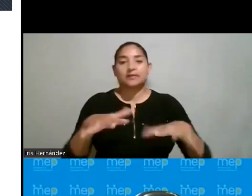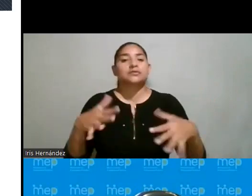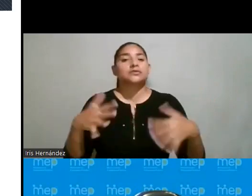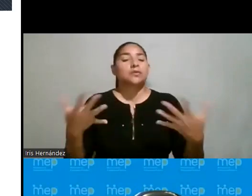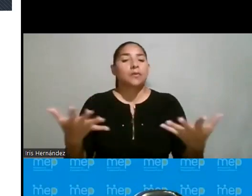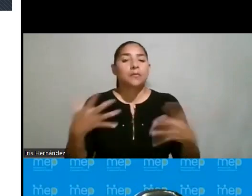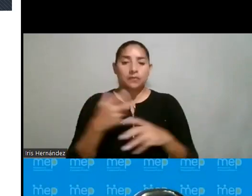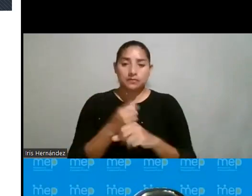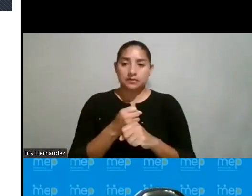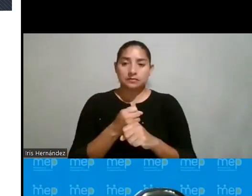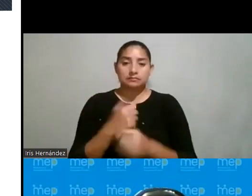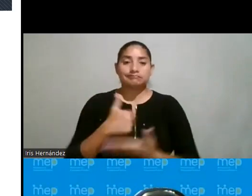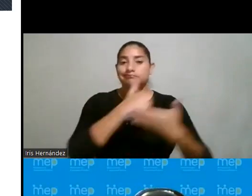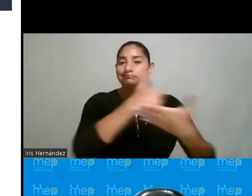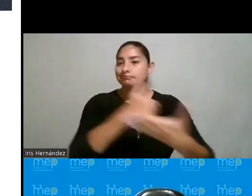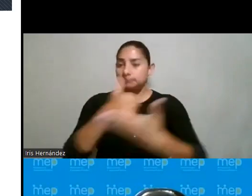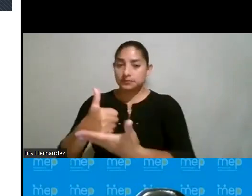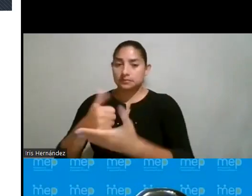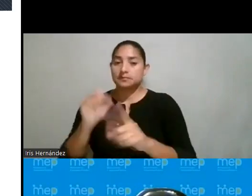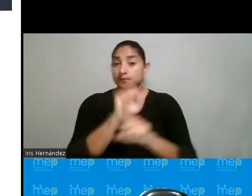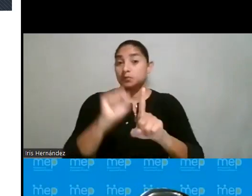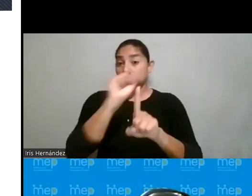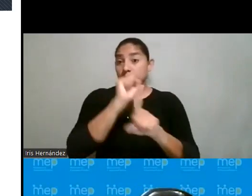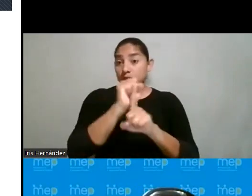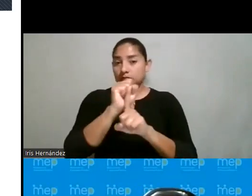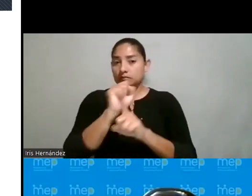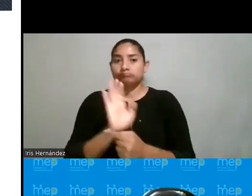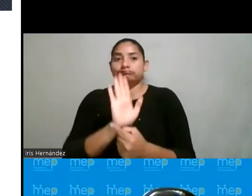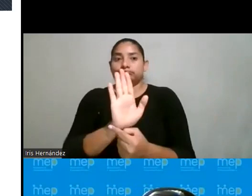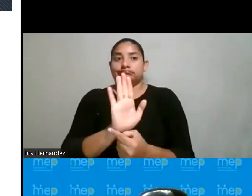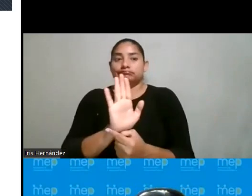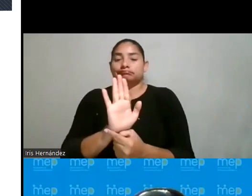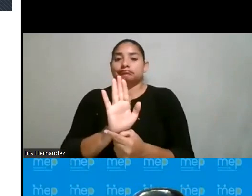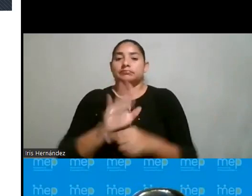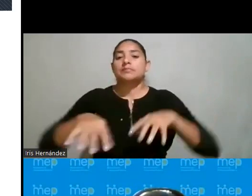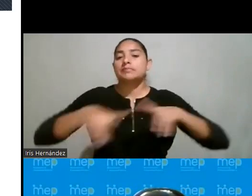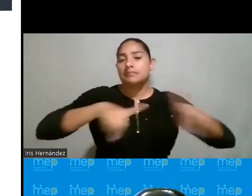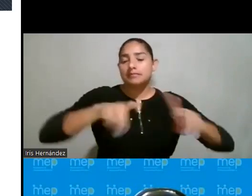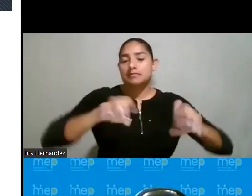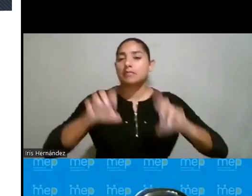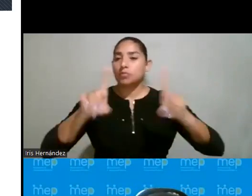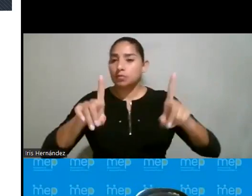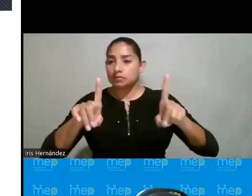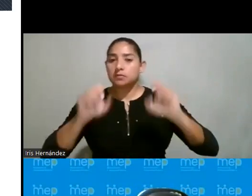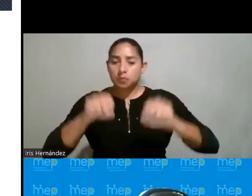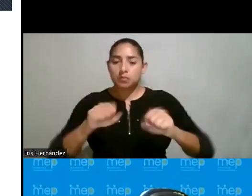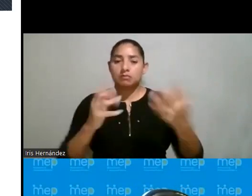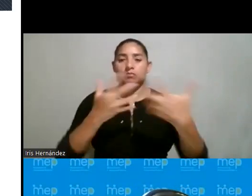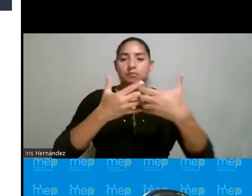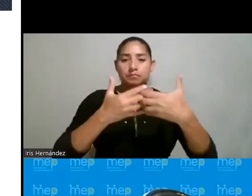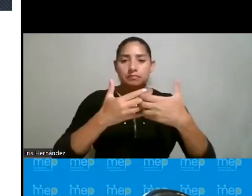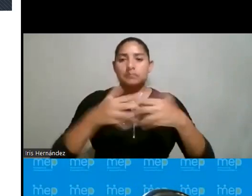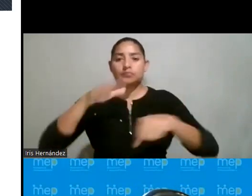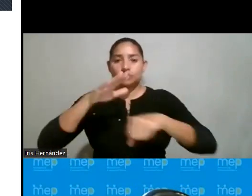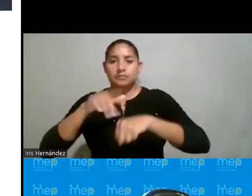ayudar, ¿verdad? A situaciones que se presentan entre la dinámica educativa, ¿verdad? Poder complejizar sobre